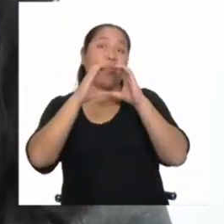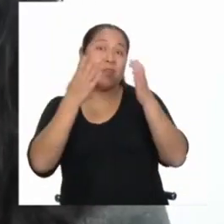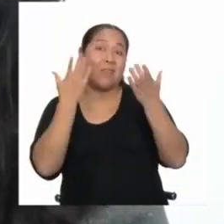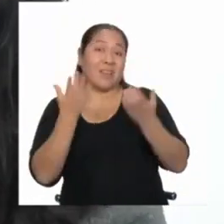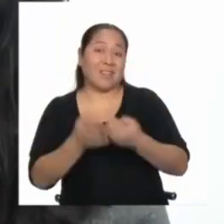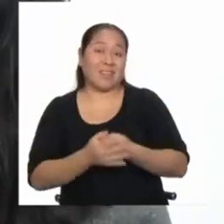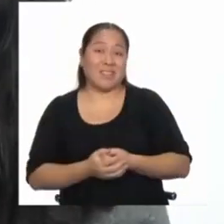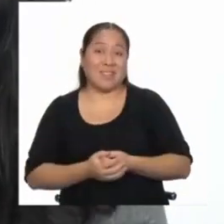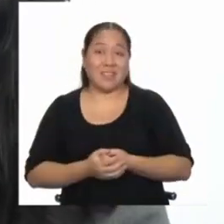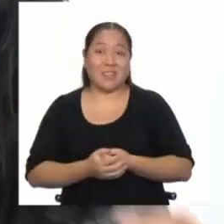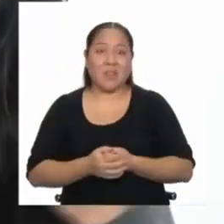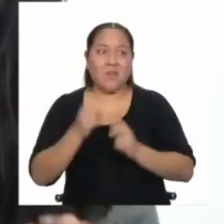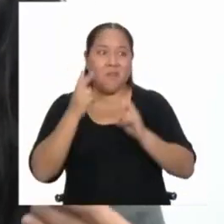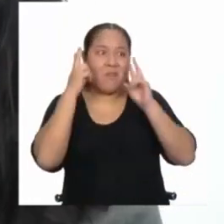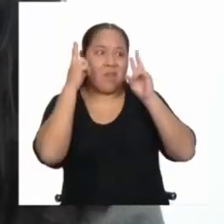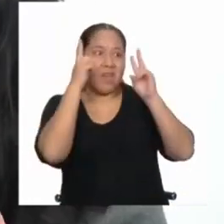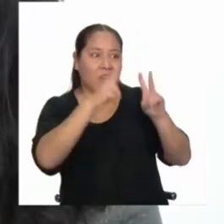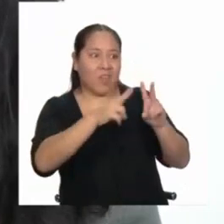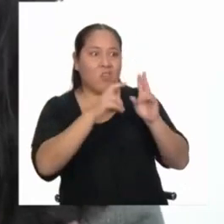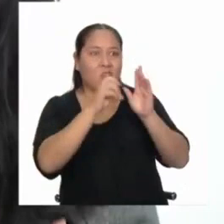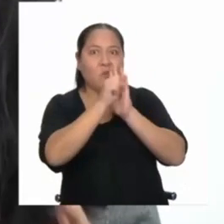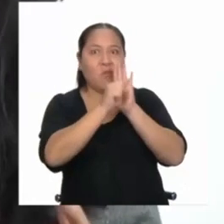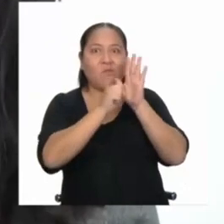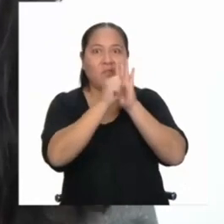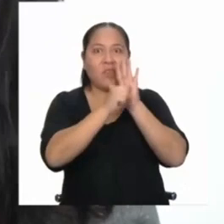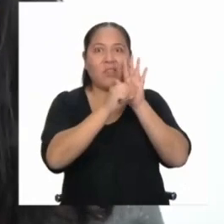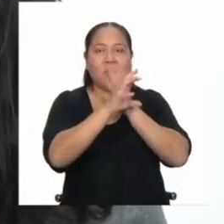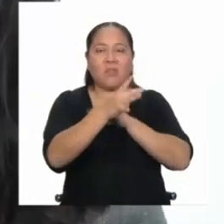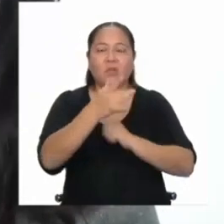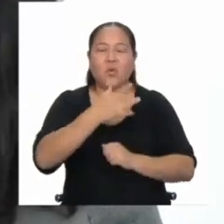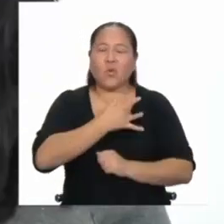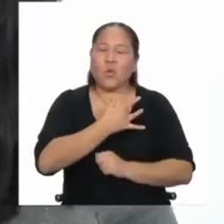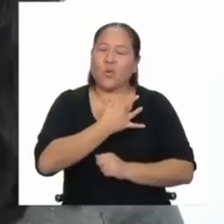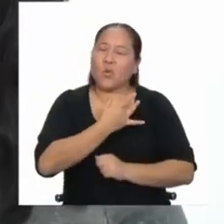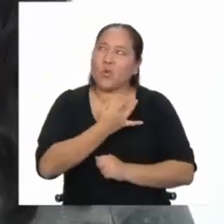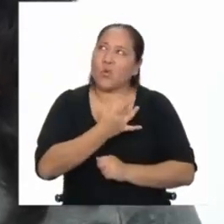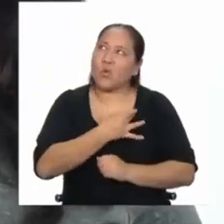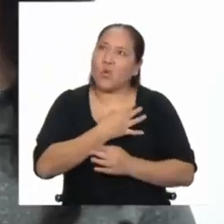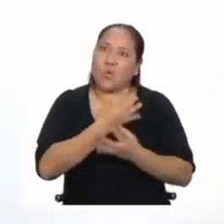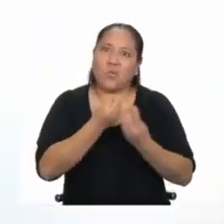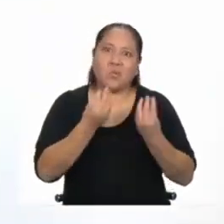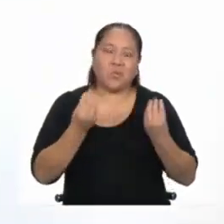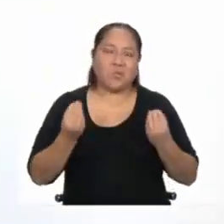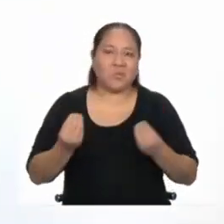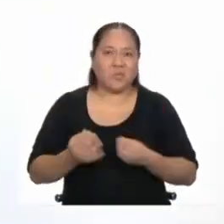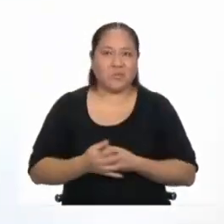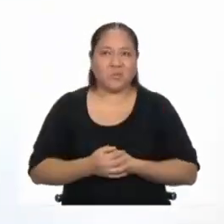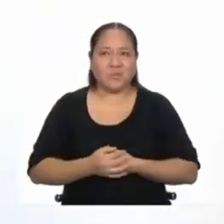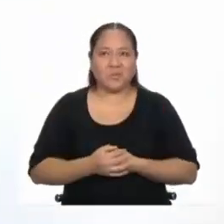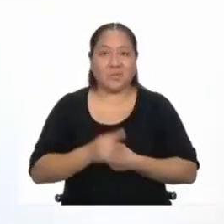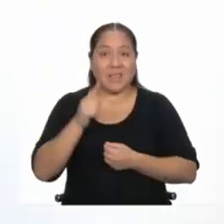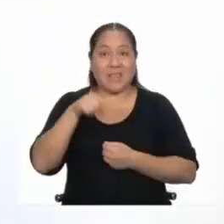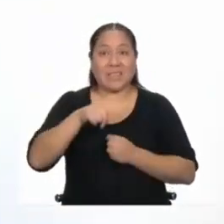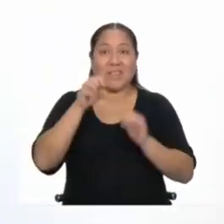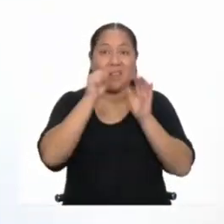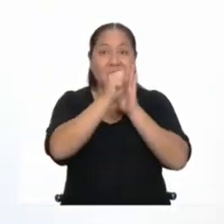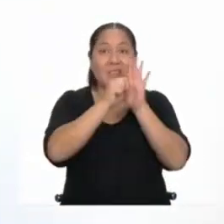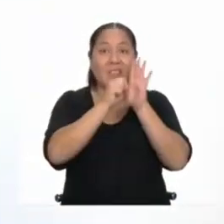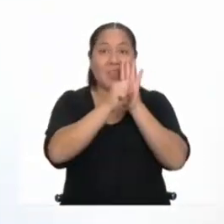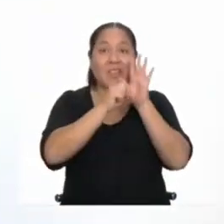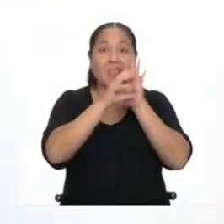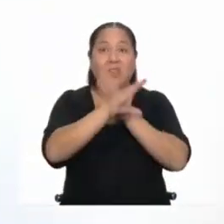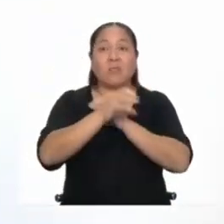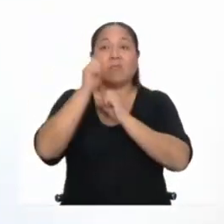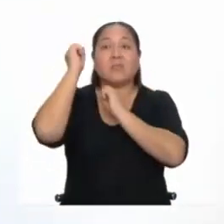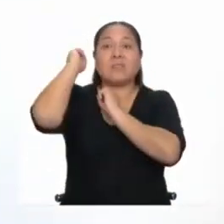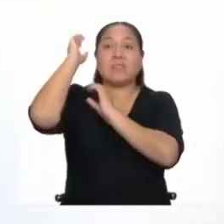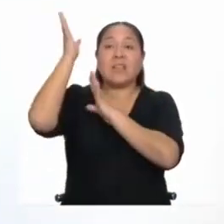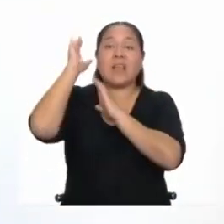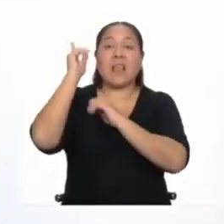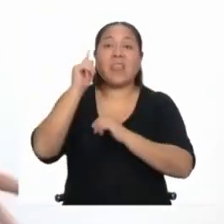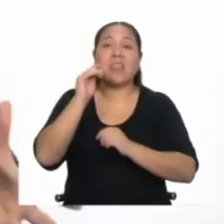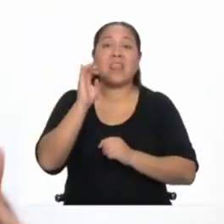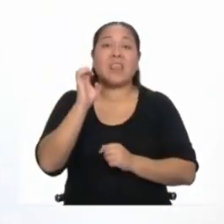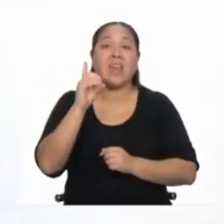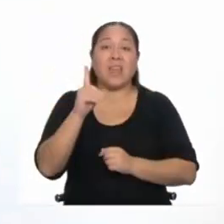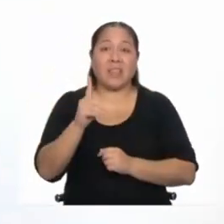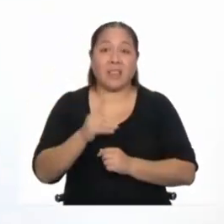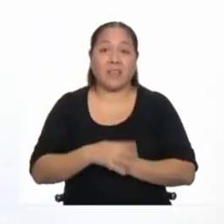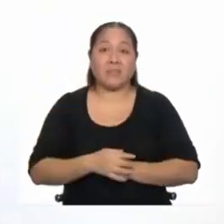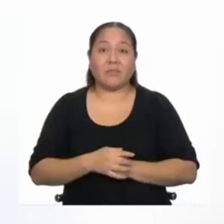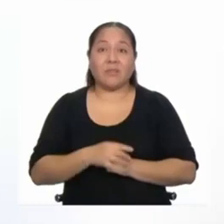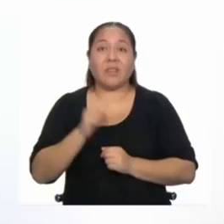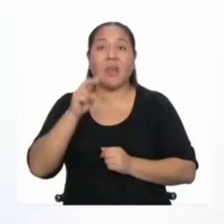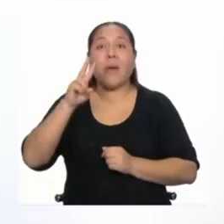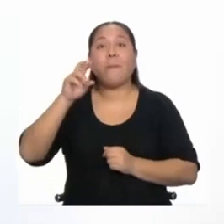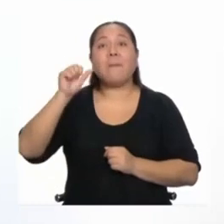lo haremos viendo un video que a mí me ha inspirado mucho. El video es de una charla TED-TUKUI dada